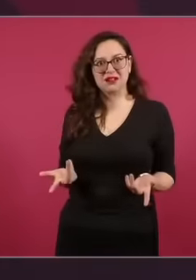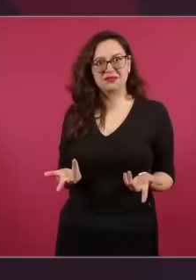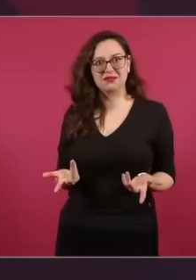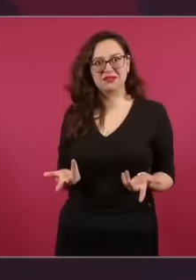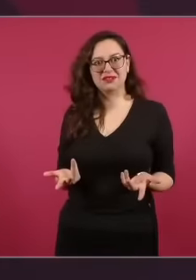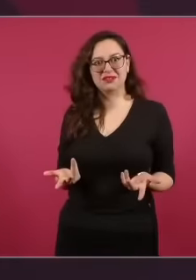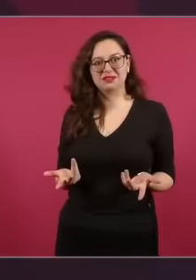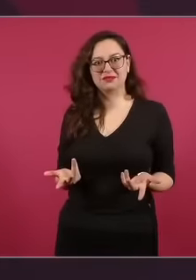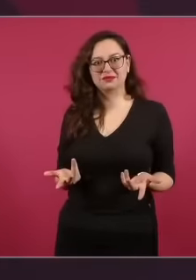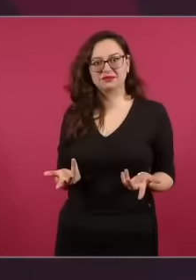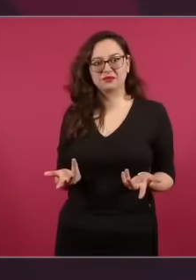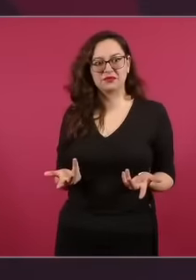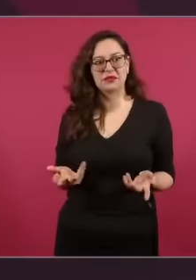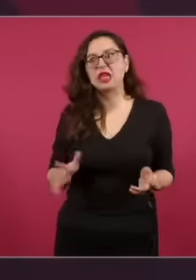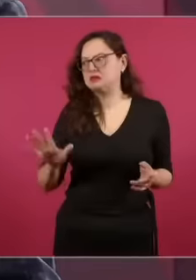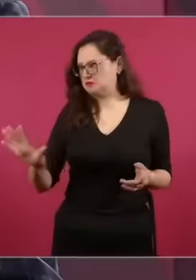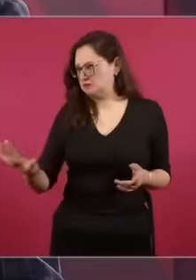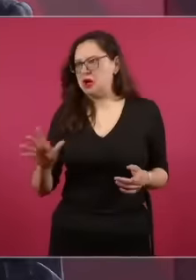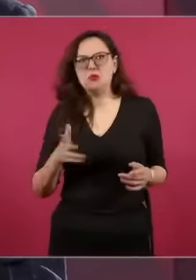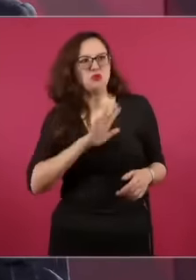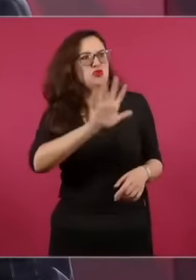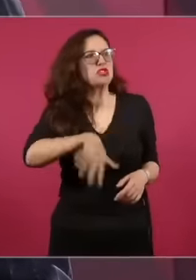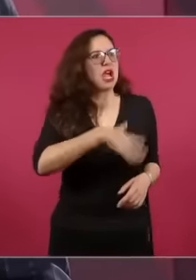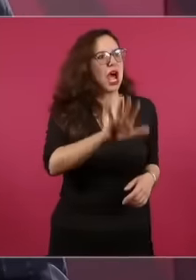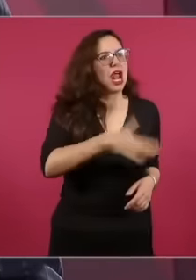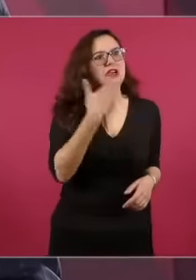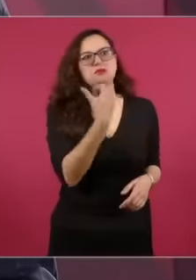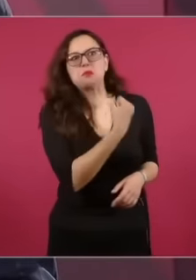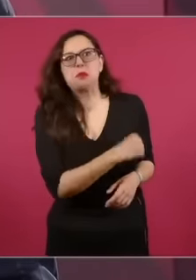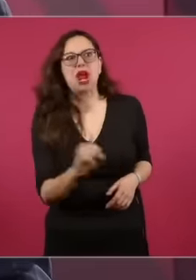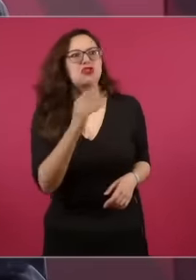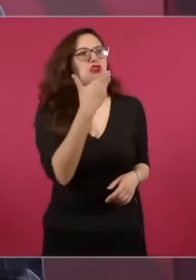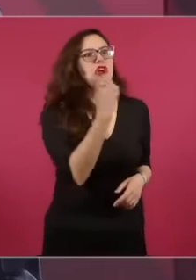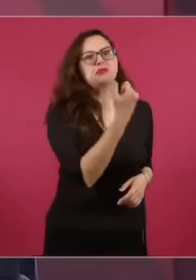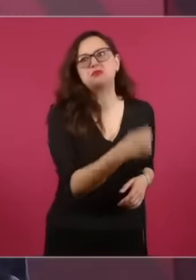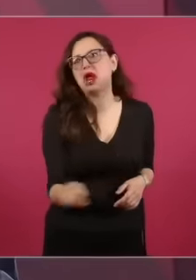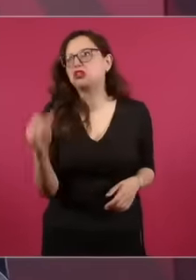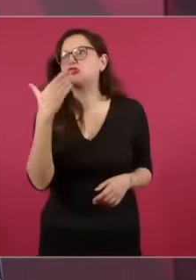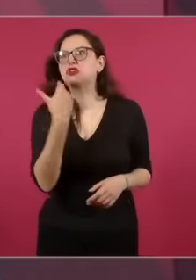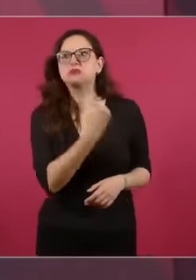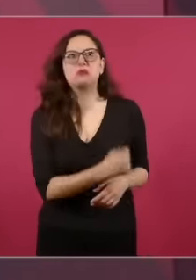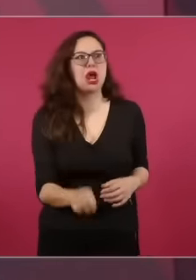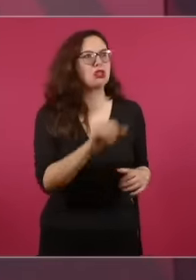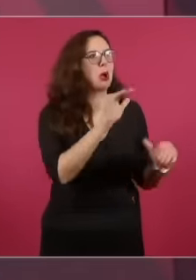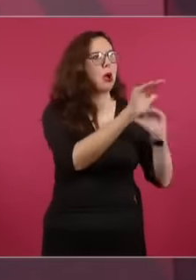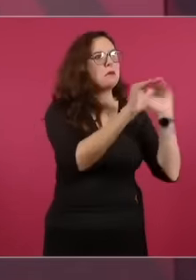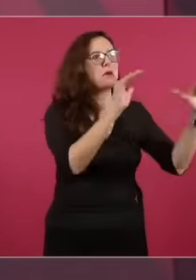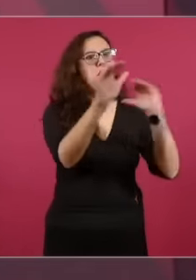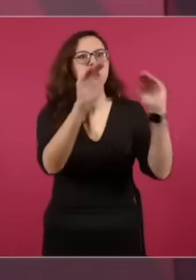entrevistando a expertos porque para todo hay expertos